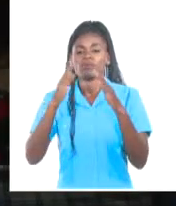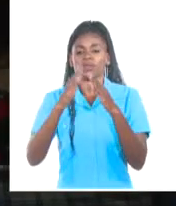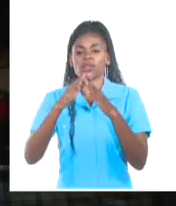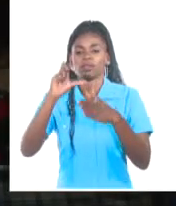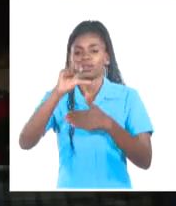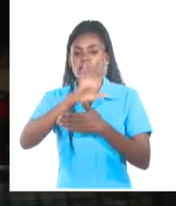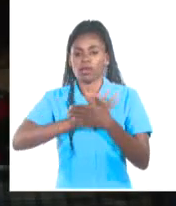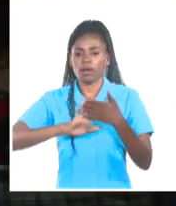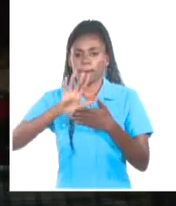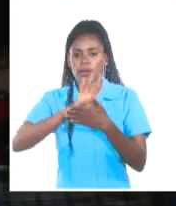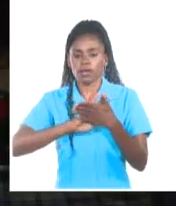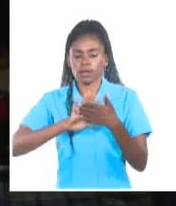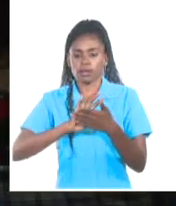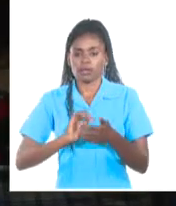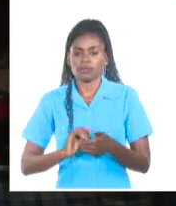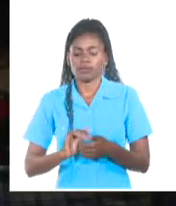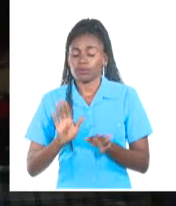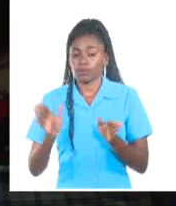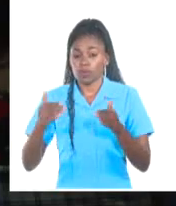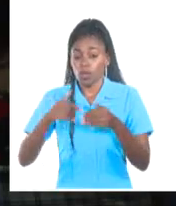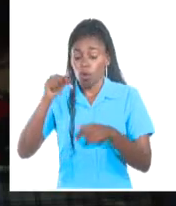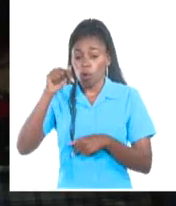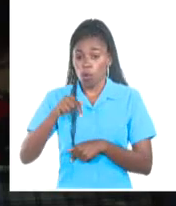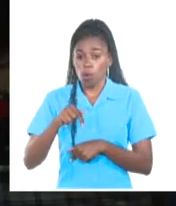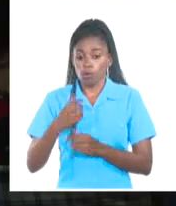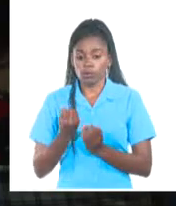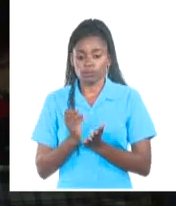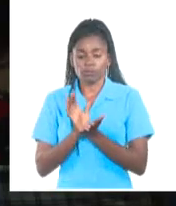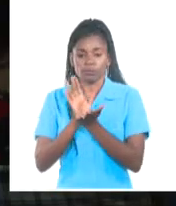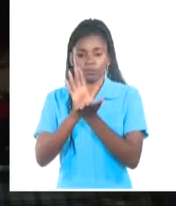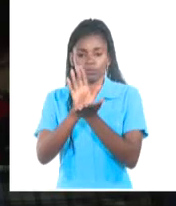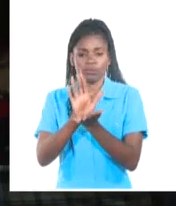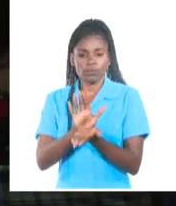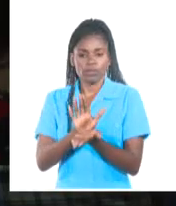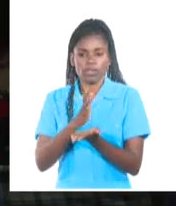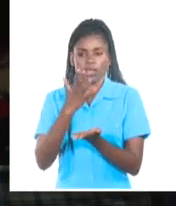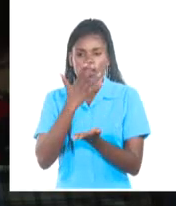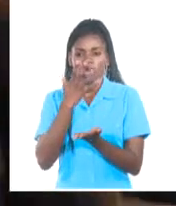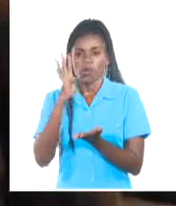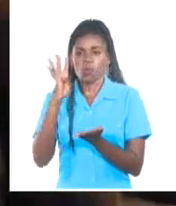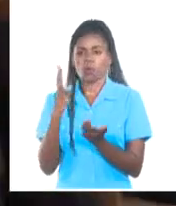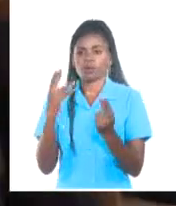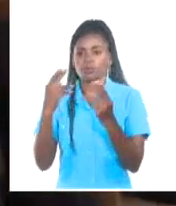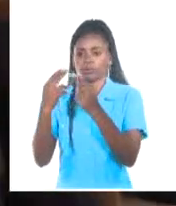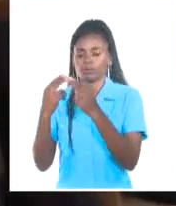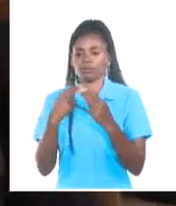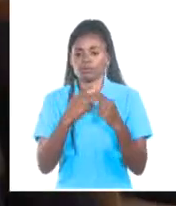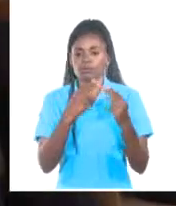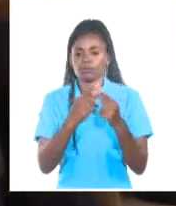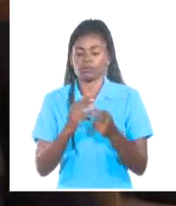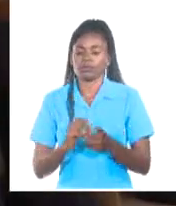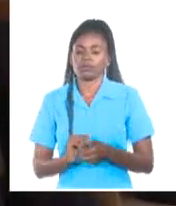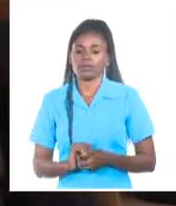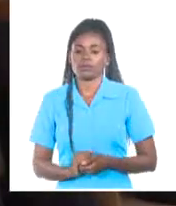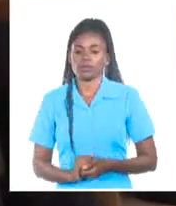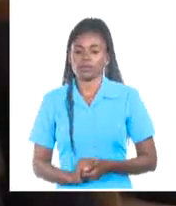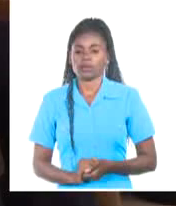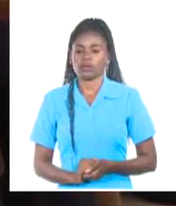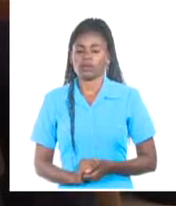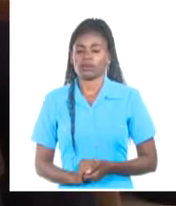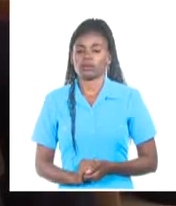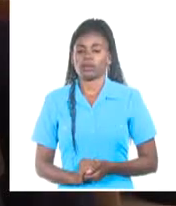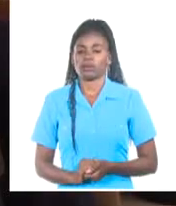edición 63, que finalizará hoy con la entrega de los lauros en sus cuatro categorías. Gabriela Sánchez, Sistema